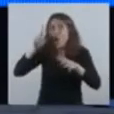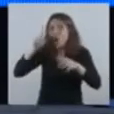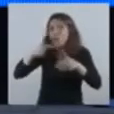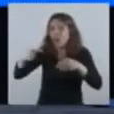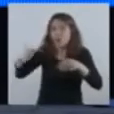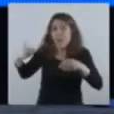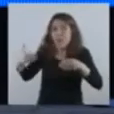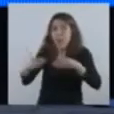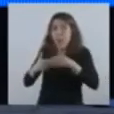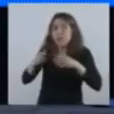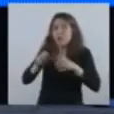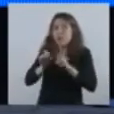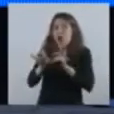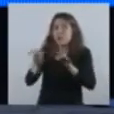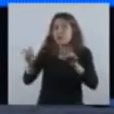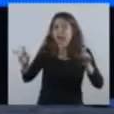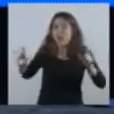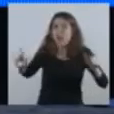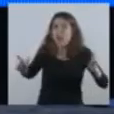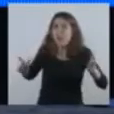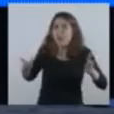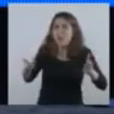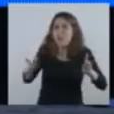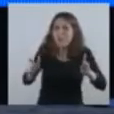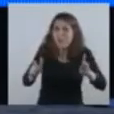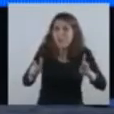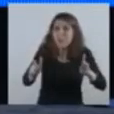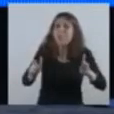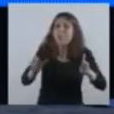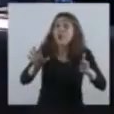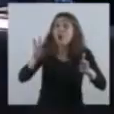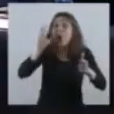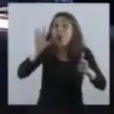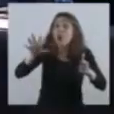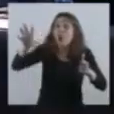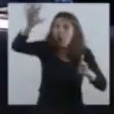tienen la gran proporción de los contagios del país.